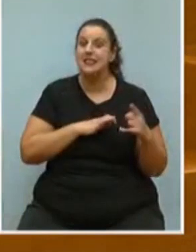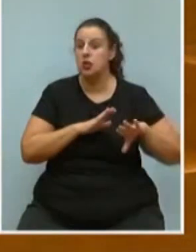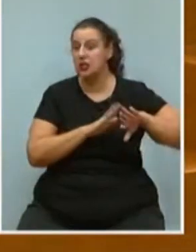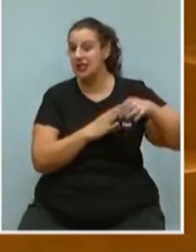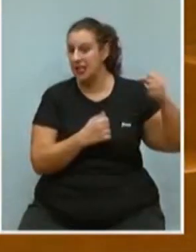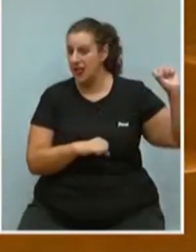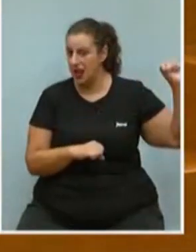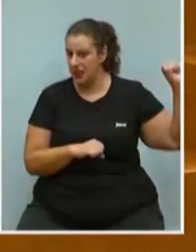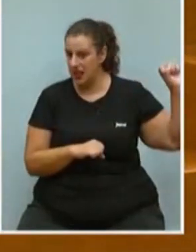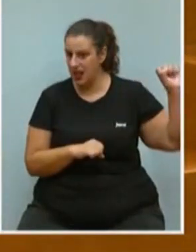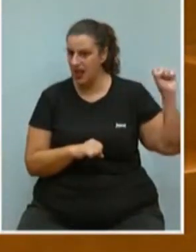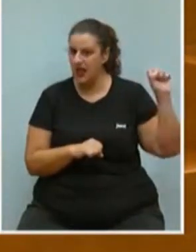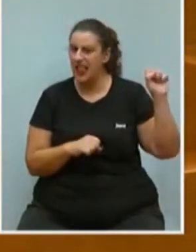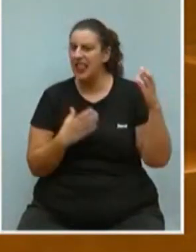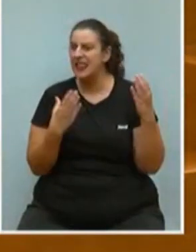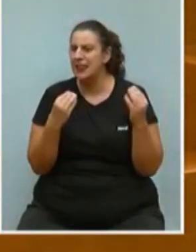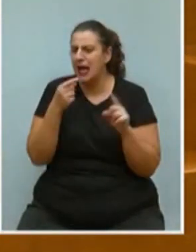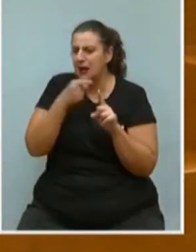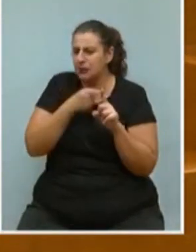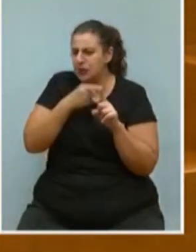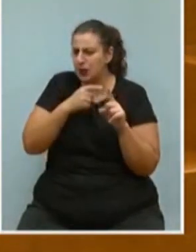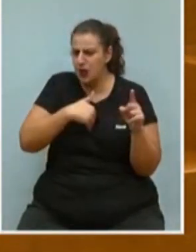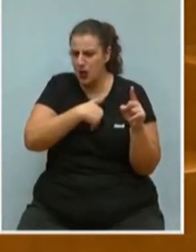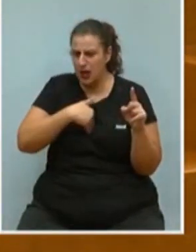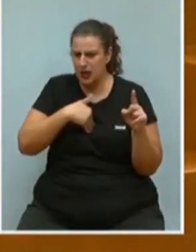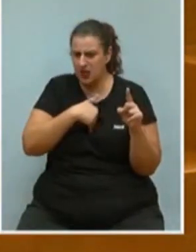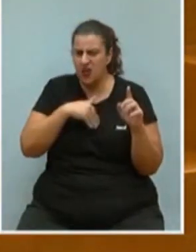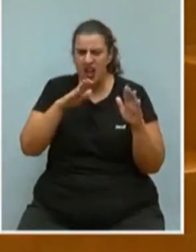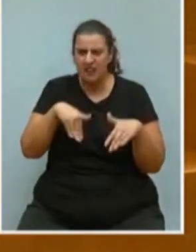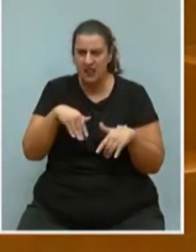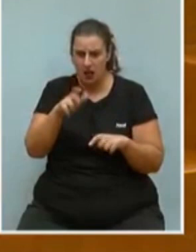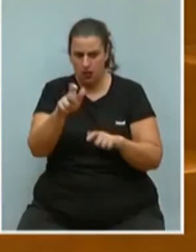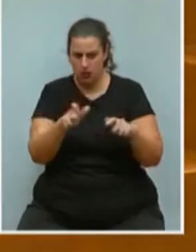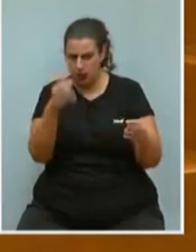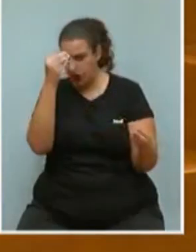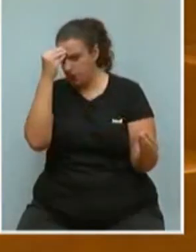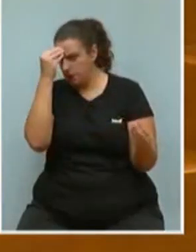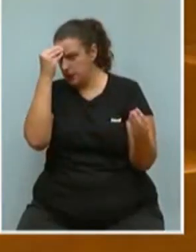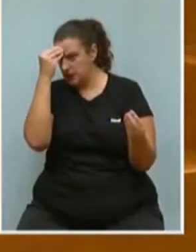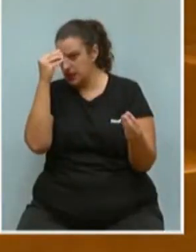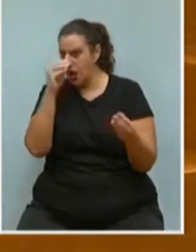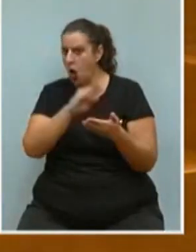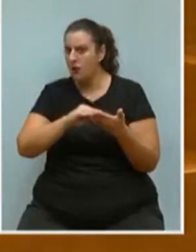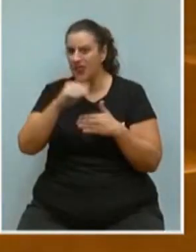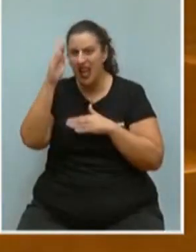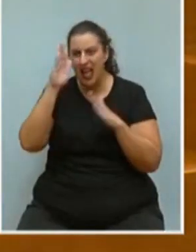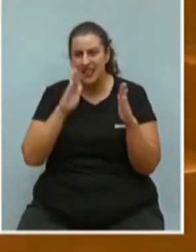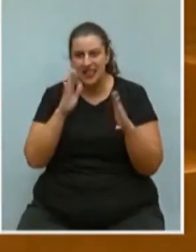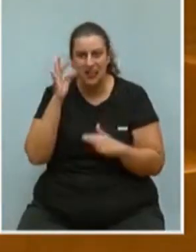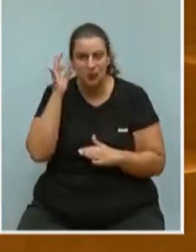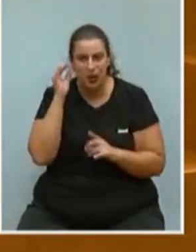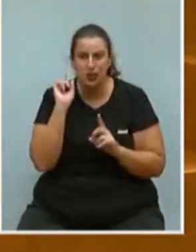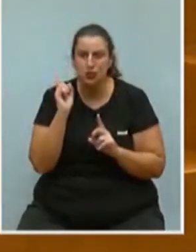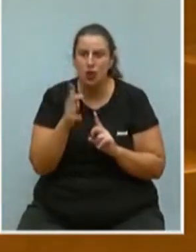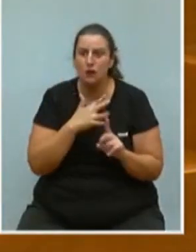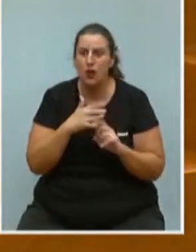radical, estan tan obsesionados con el gènere que han hecho creer a los ciudadanos que estas oficinas solo atienden a mujeres que han sufrido violencia